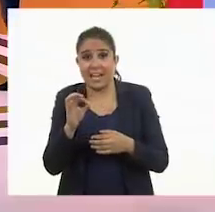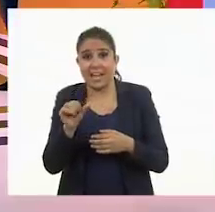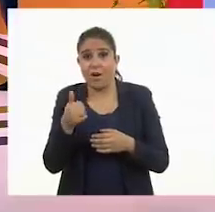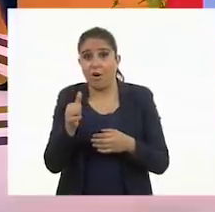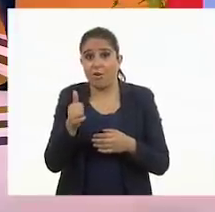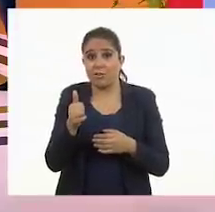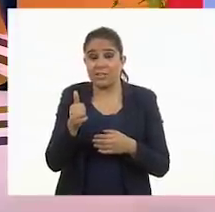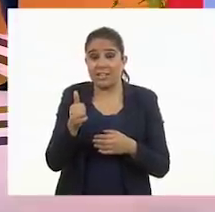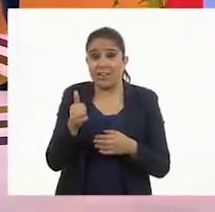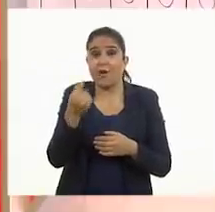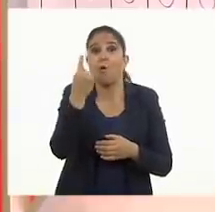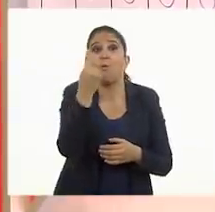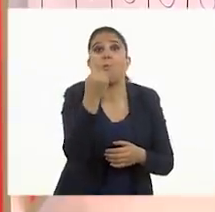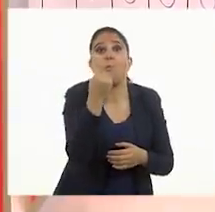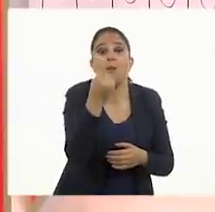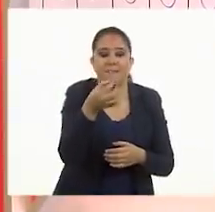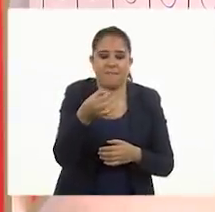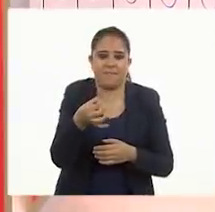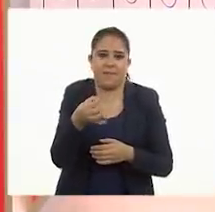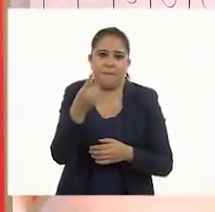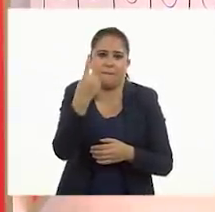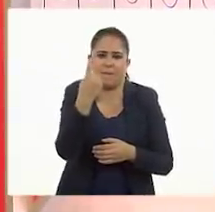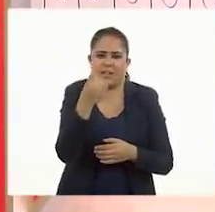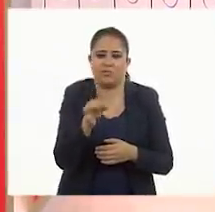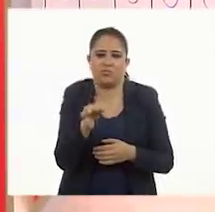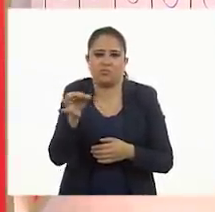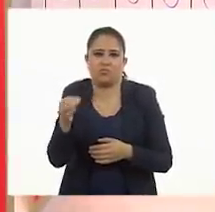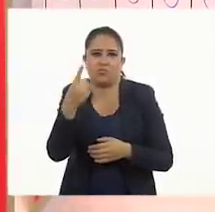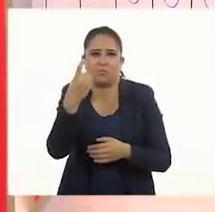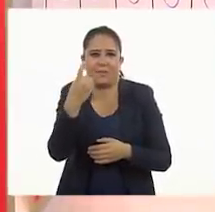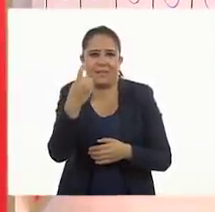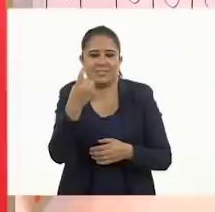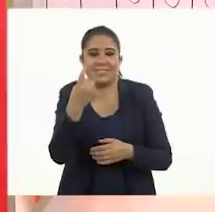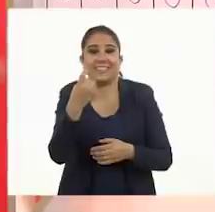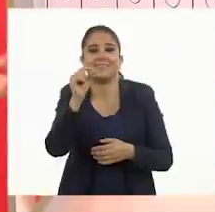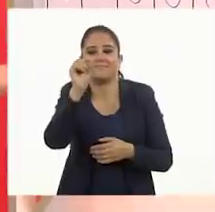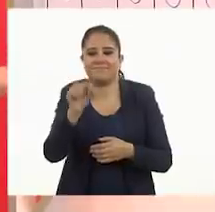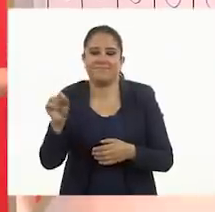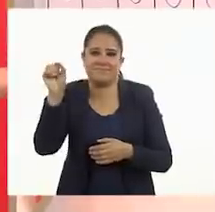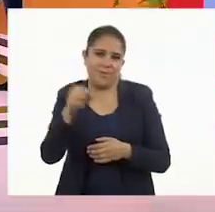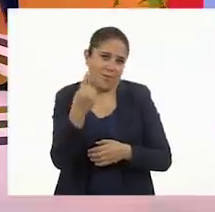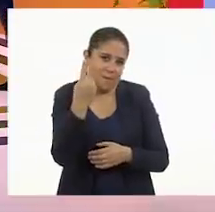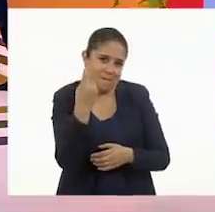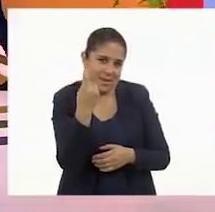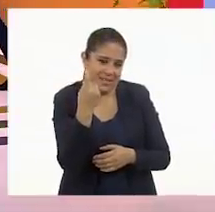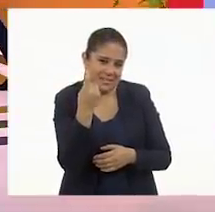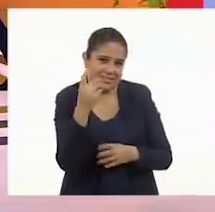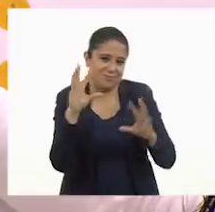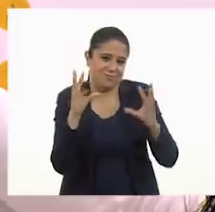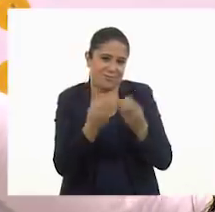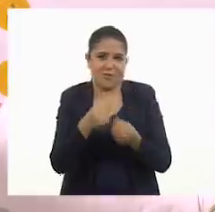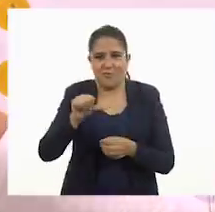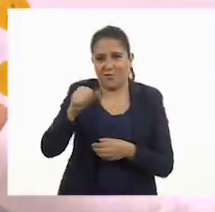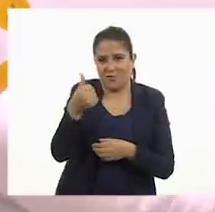once, nos quedaría una ficha afuera, ¿verdad? Entonces, tenemos que tachar un peso. Un peso.